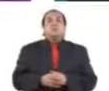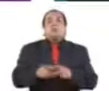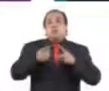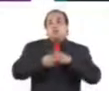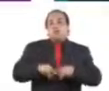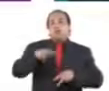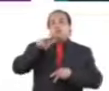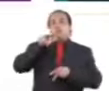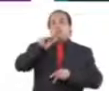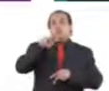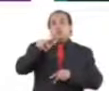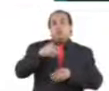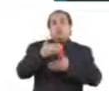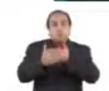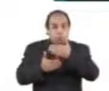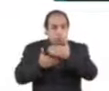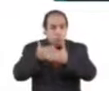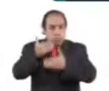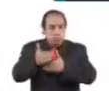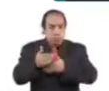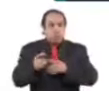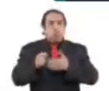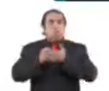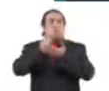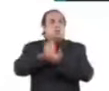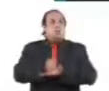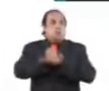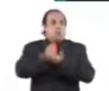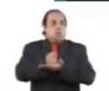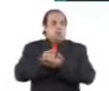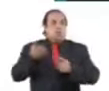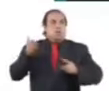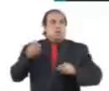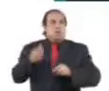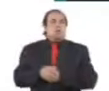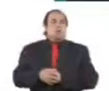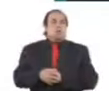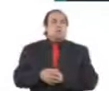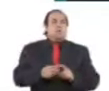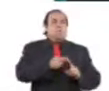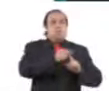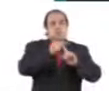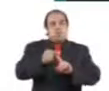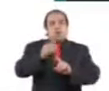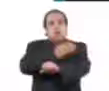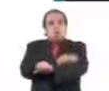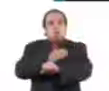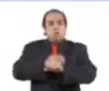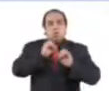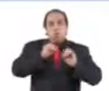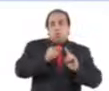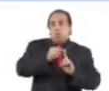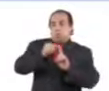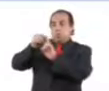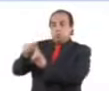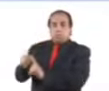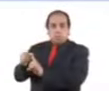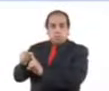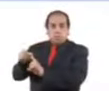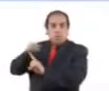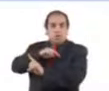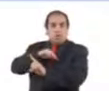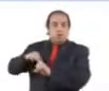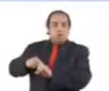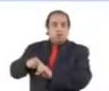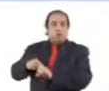iniciaron 18 procesos terapéuticos. orientamos, acompañamos y canalizamos a nuestras